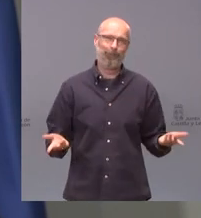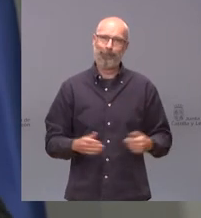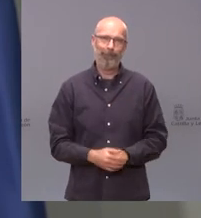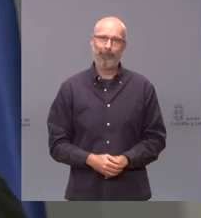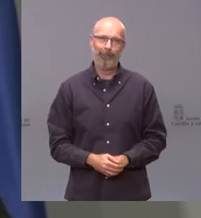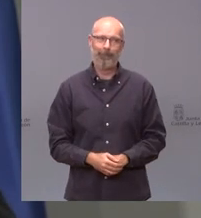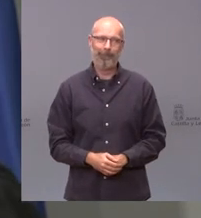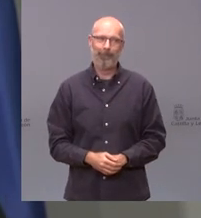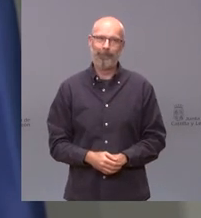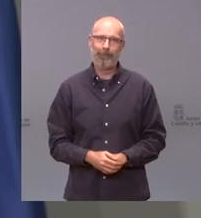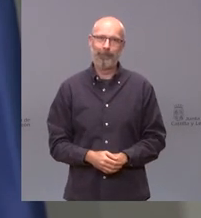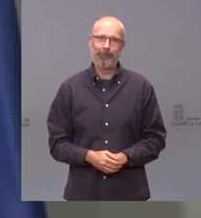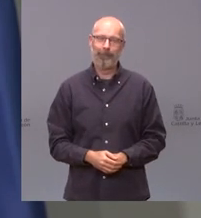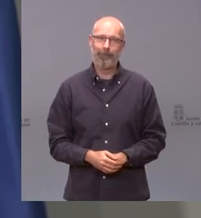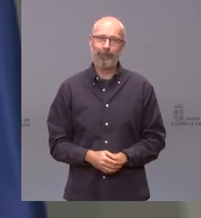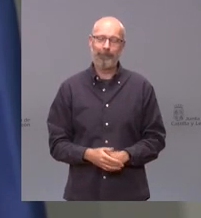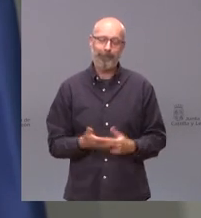claro ¿qué me está contando?